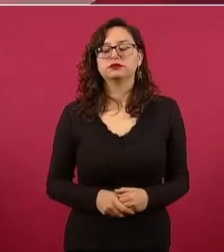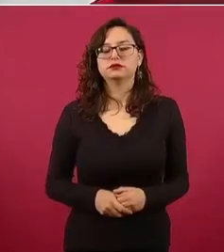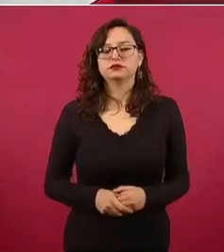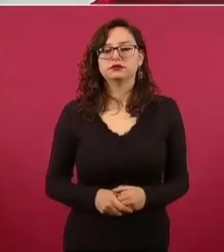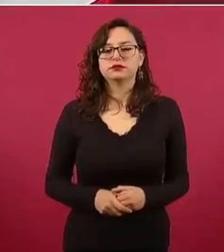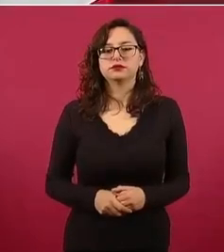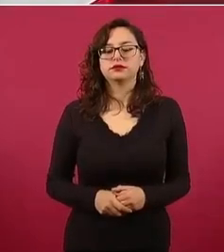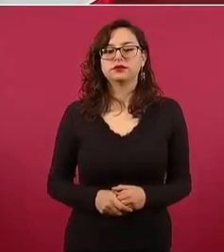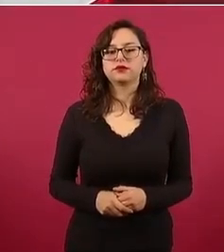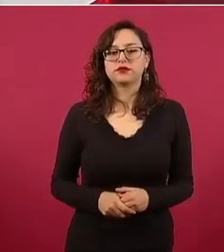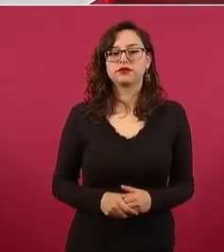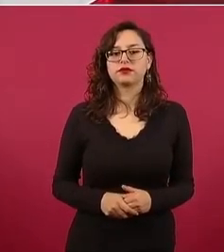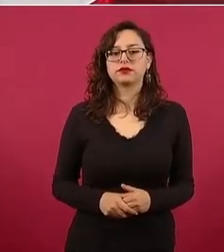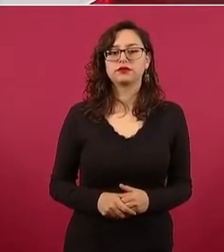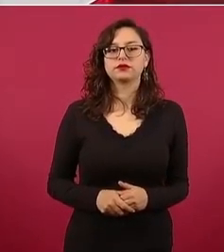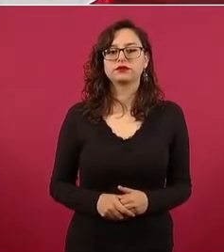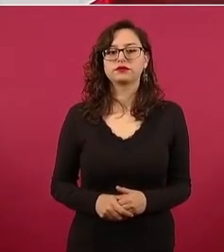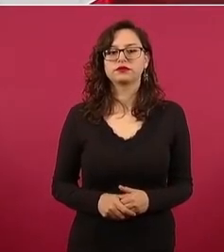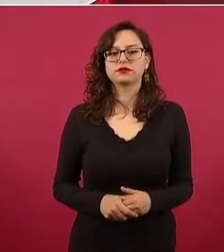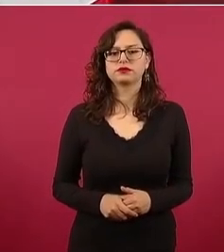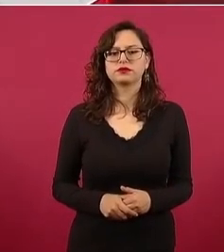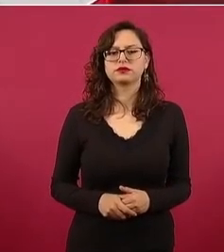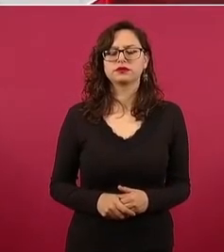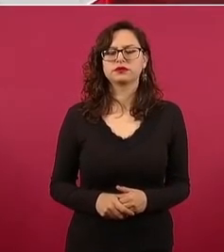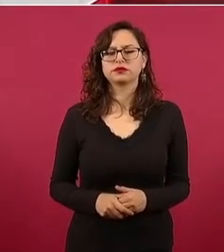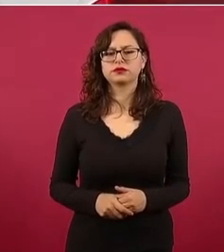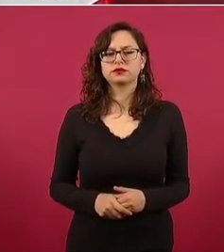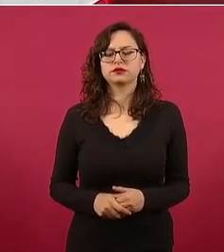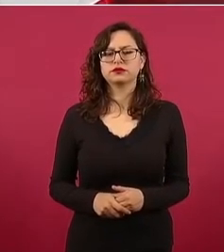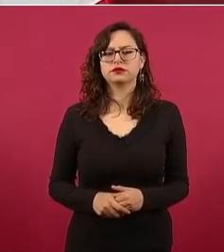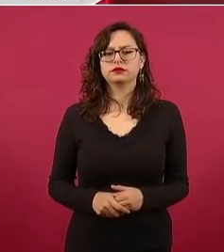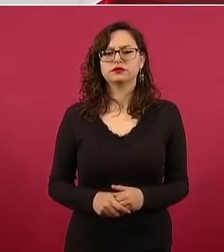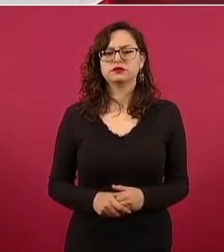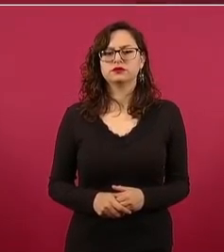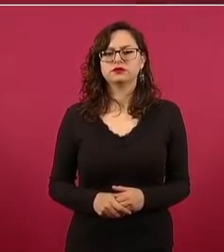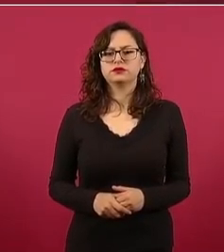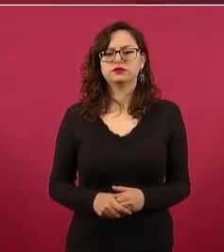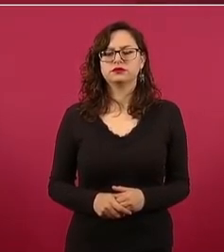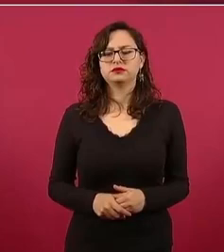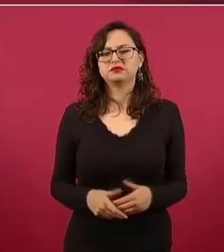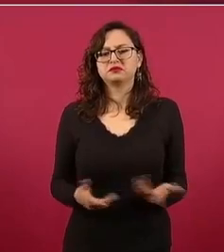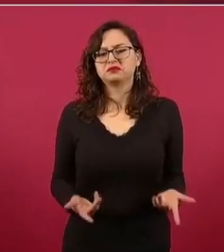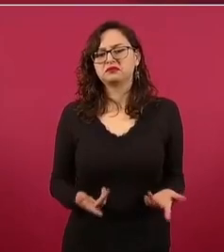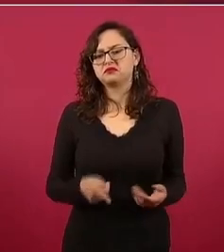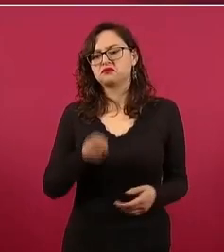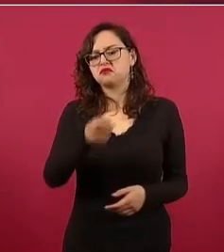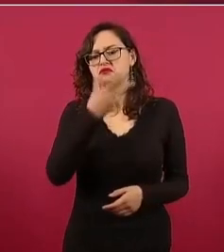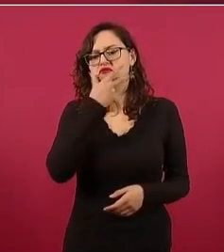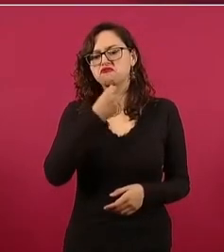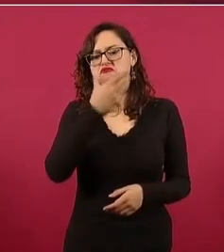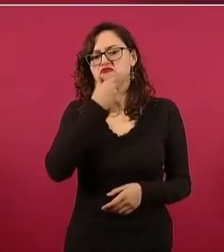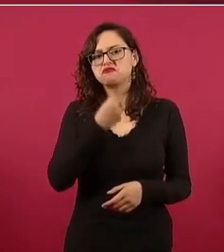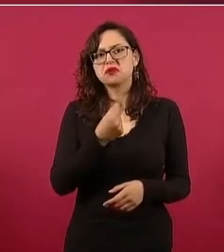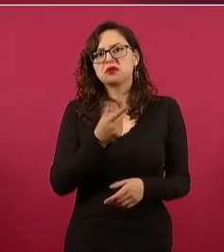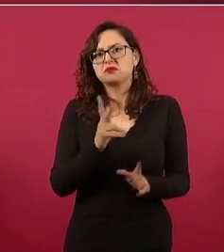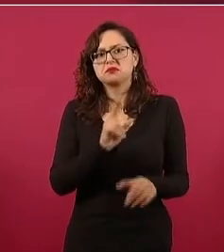y tiene una figura que se llama como supervisor ciudadano